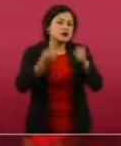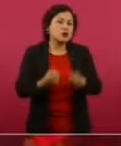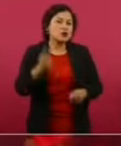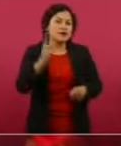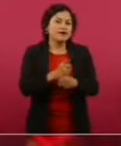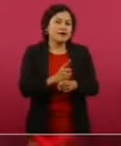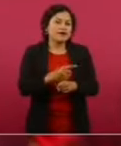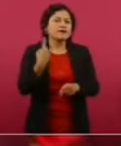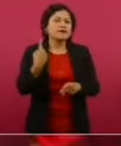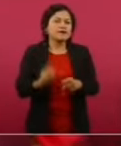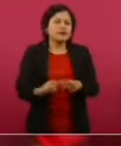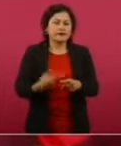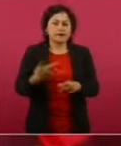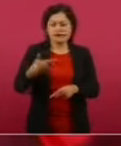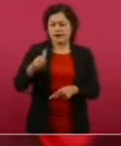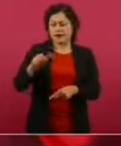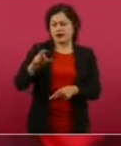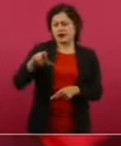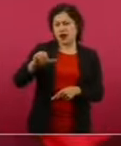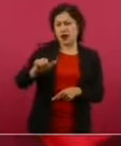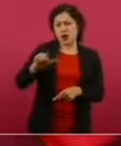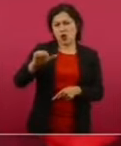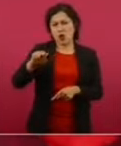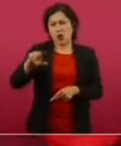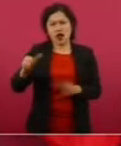no he visto